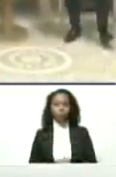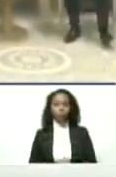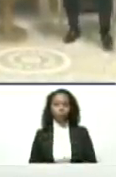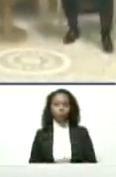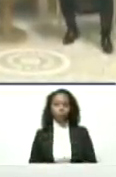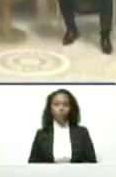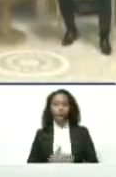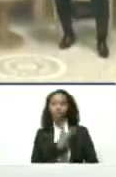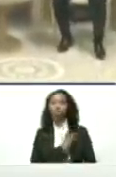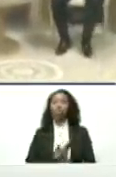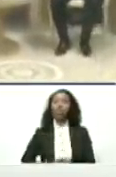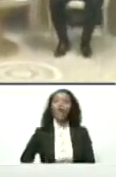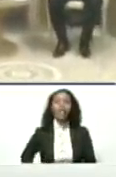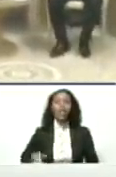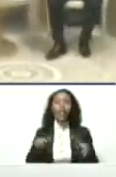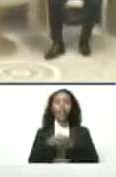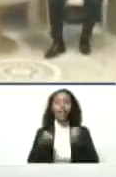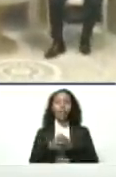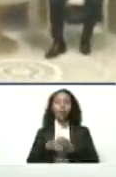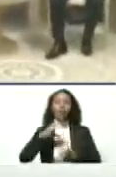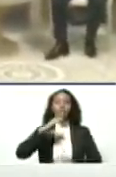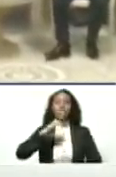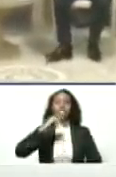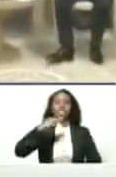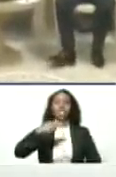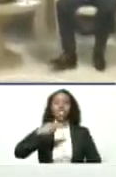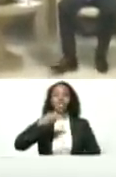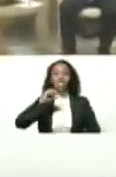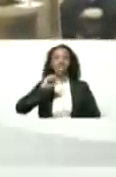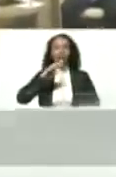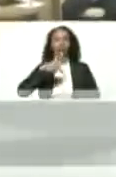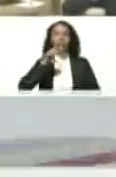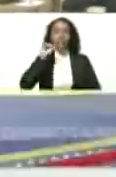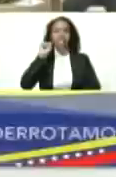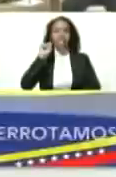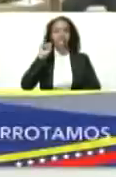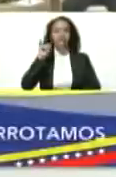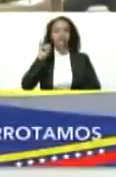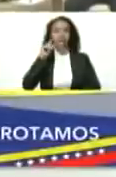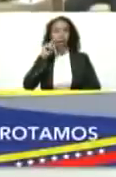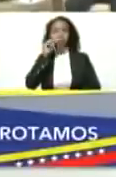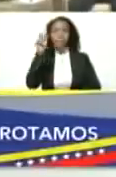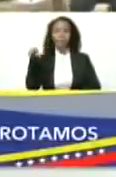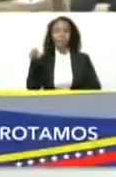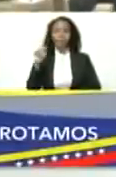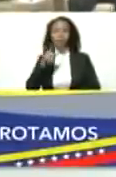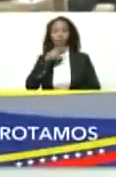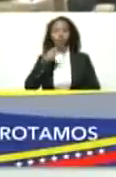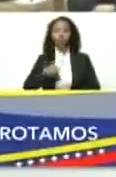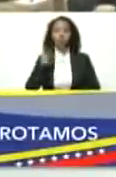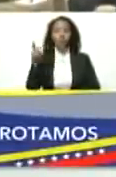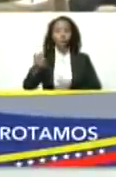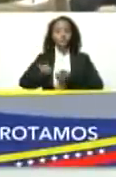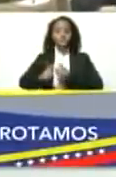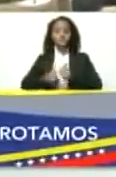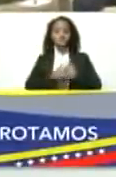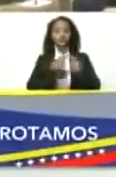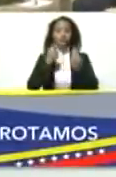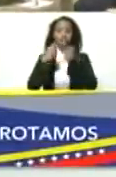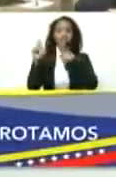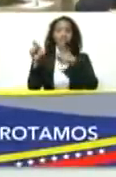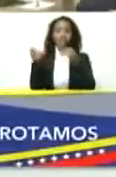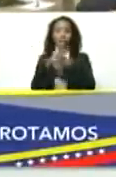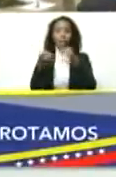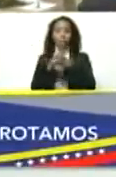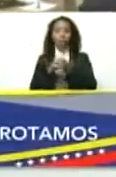El dueño del equipo Chelsea, de la Premier League, es un ruso. Ibramovich lo persiguen para que venda el equipo.